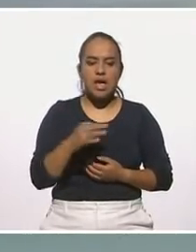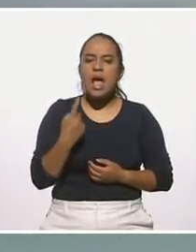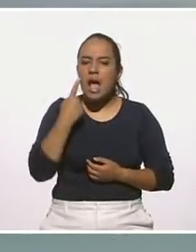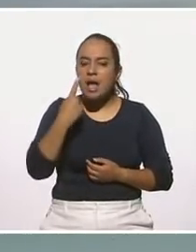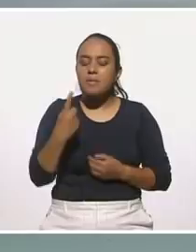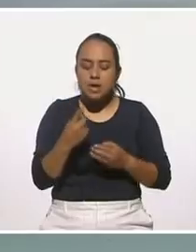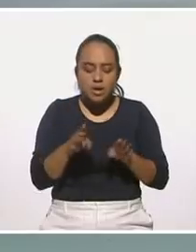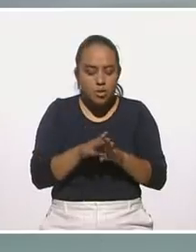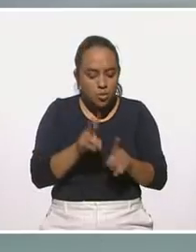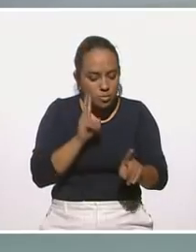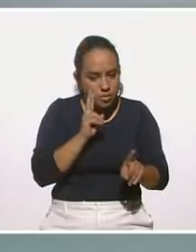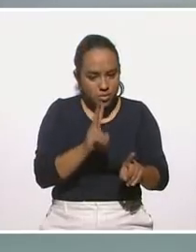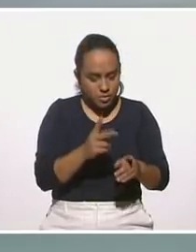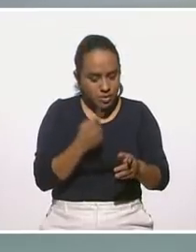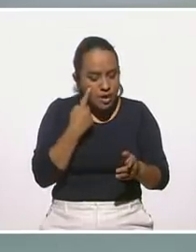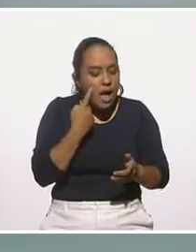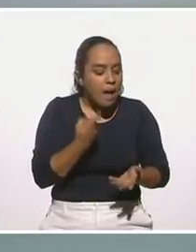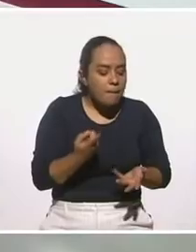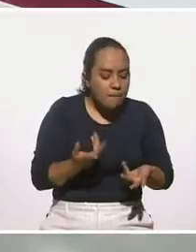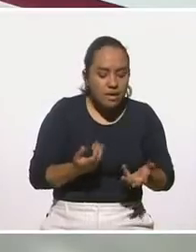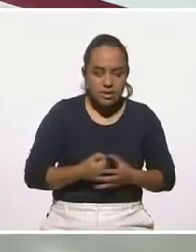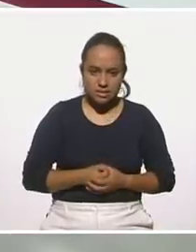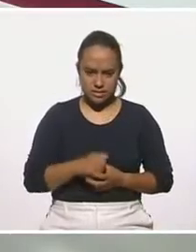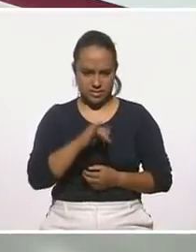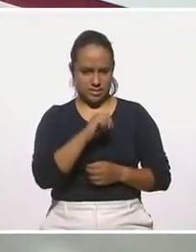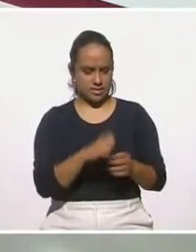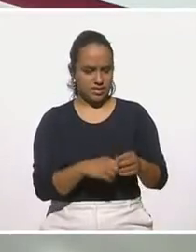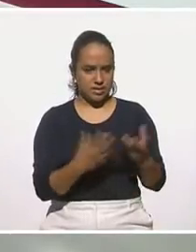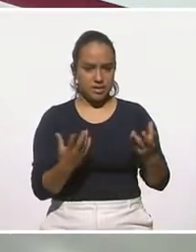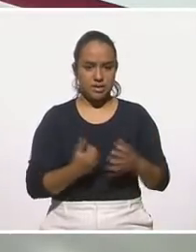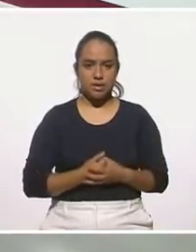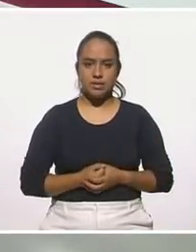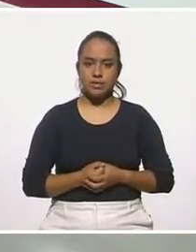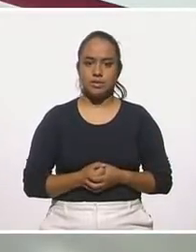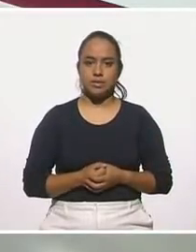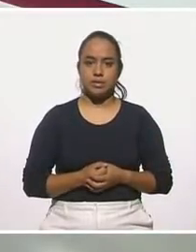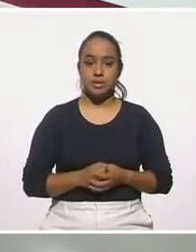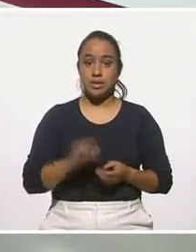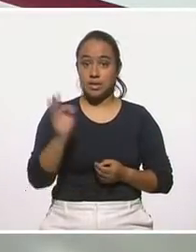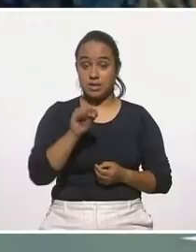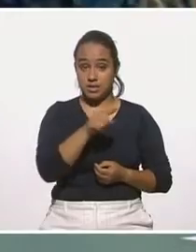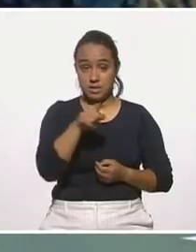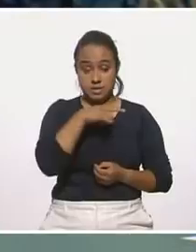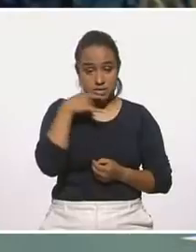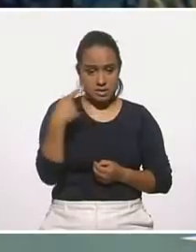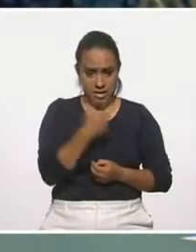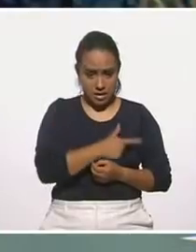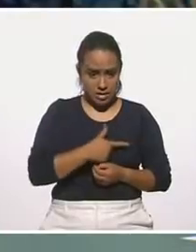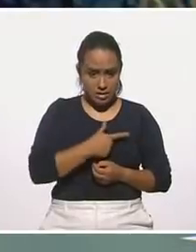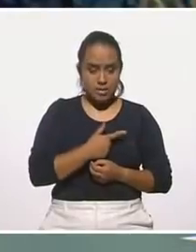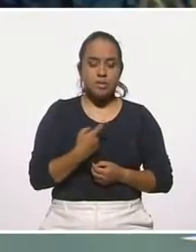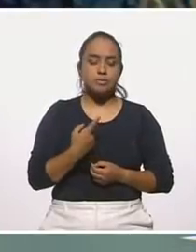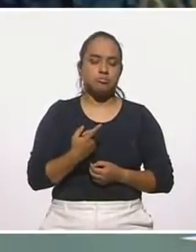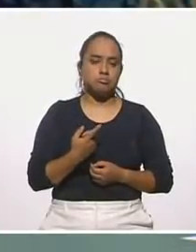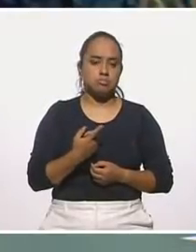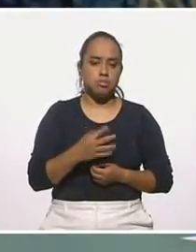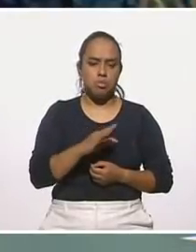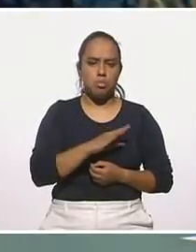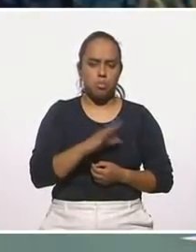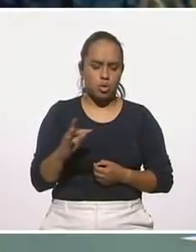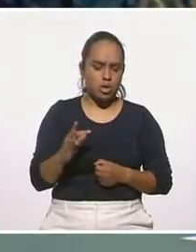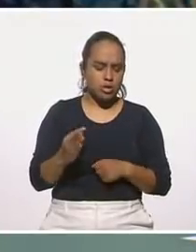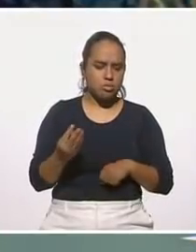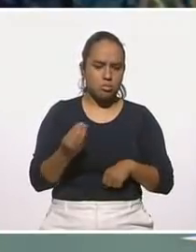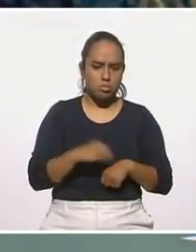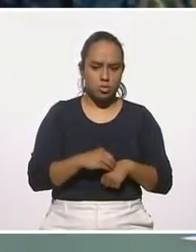enséñanos. Sí, claro que sí, claro que sí. Y si comen chilito, pues van a ver, este, se le puede